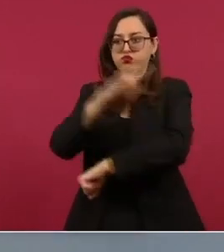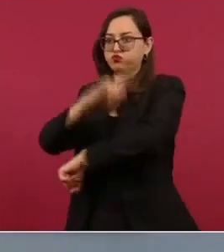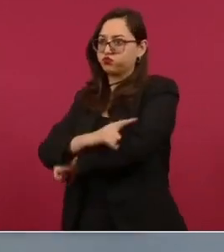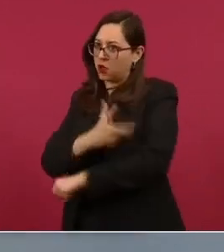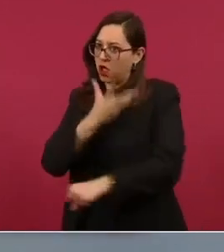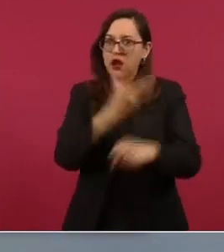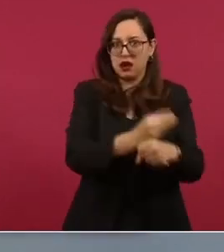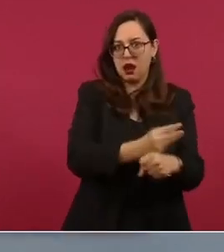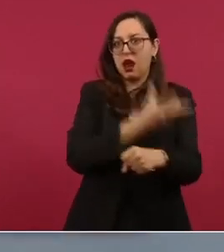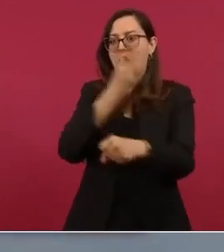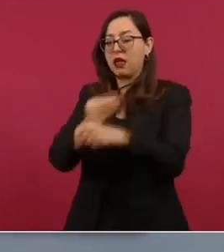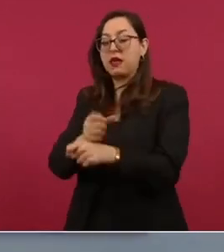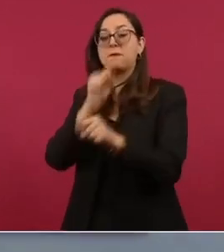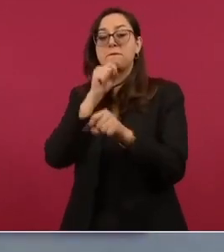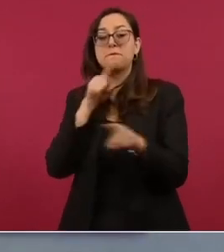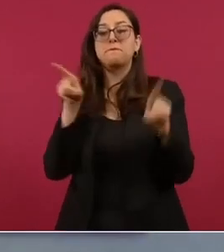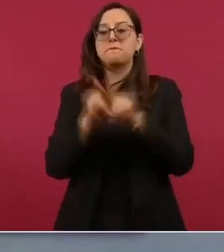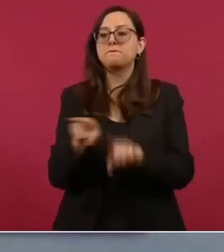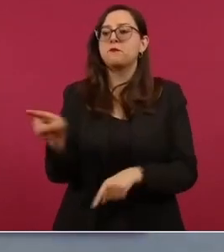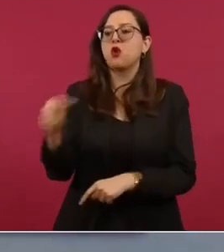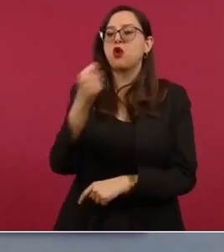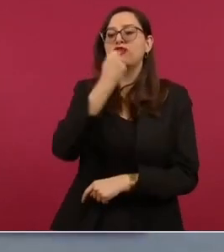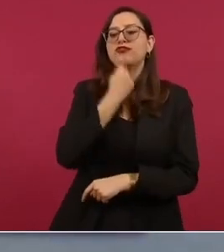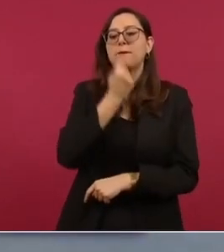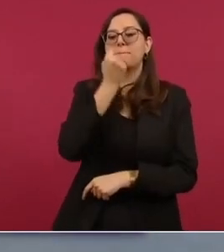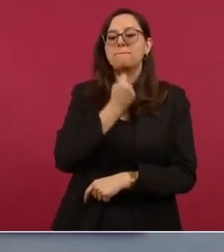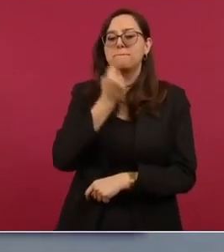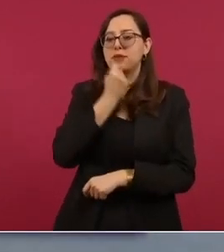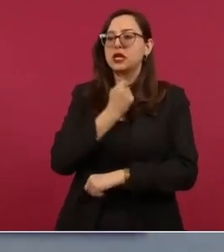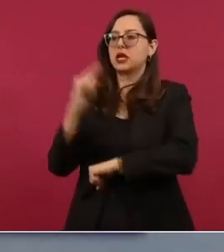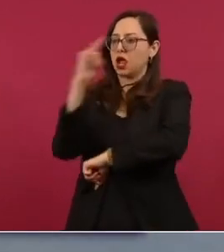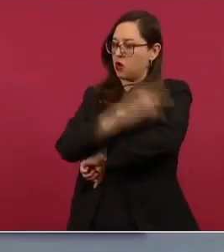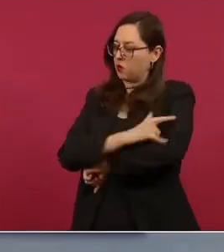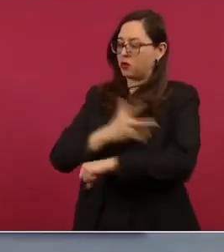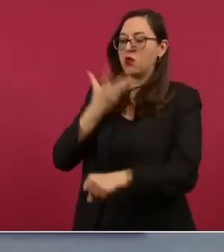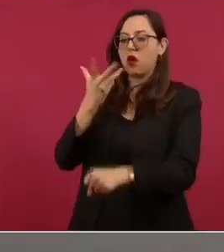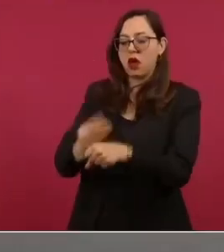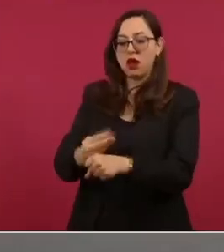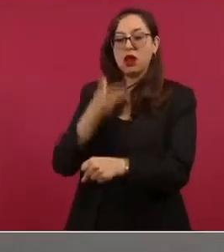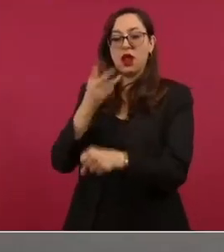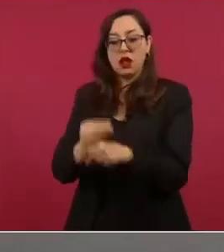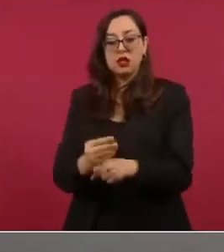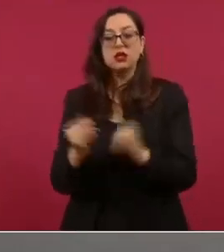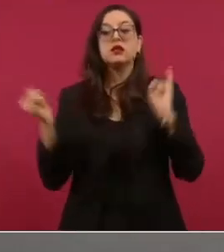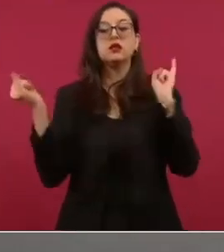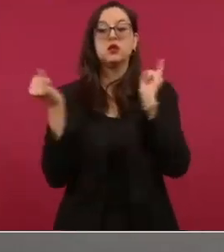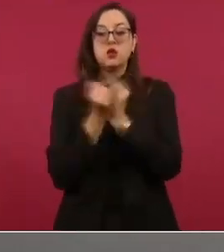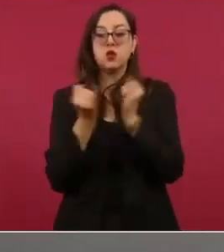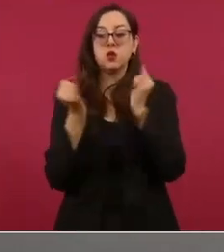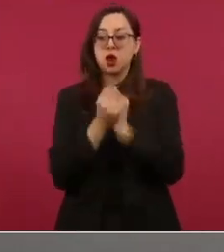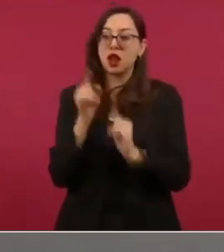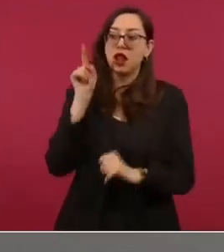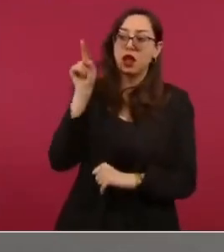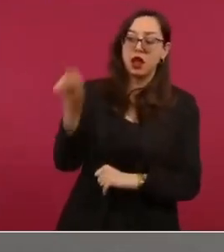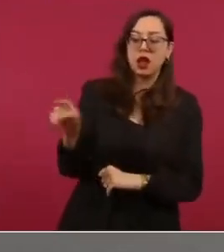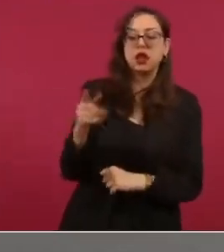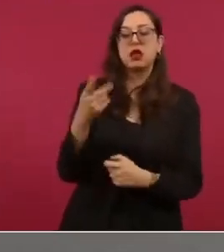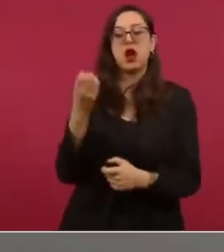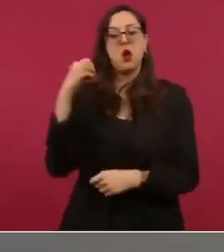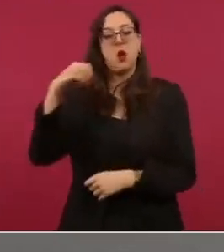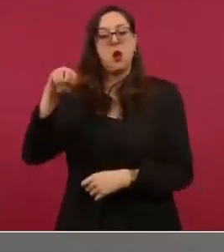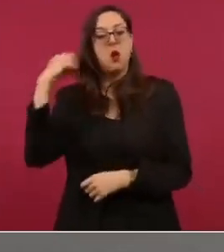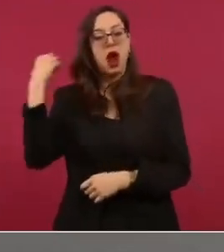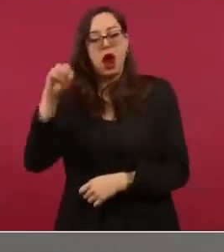Nayarit lo mismo se va a hacer con el de Puerto Escondido en